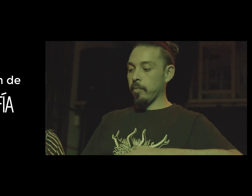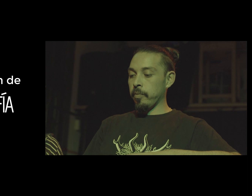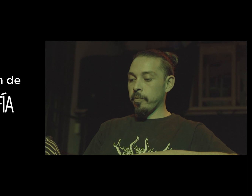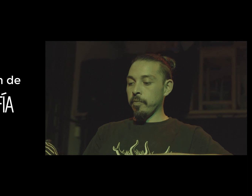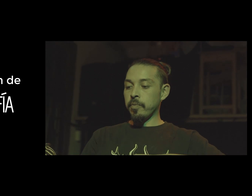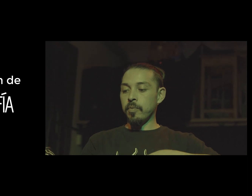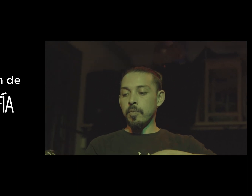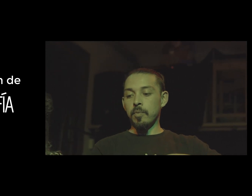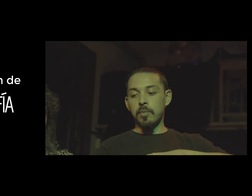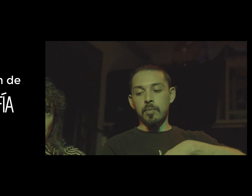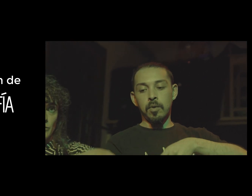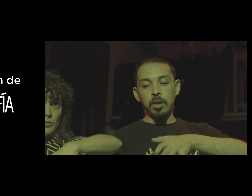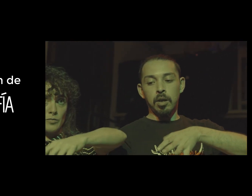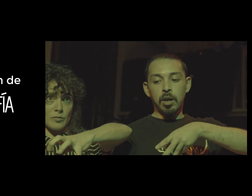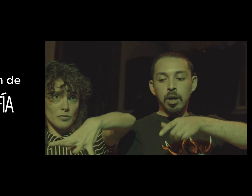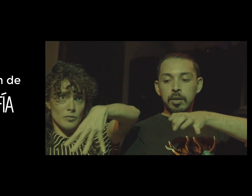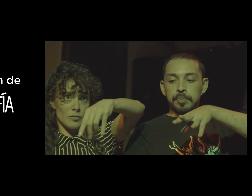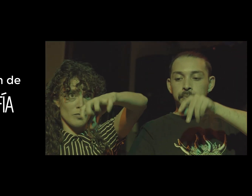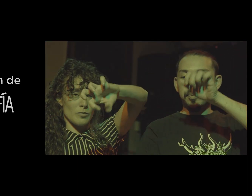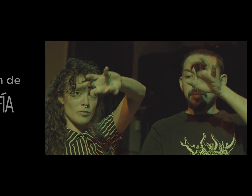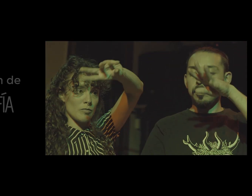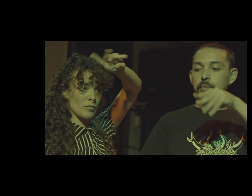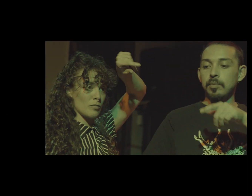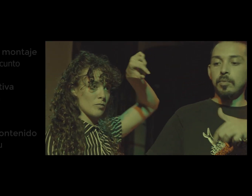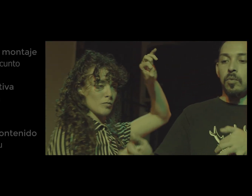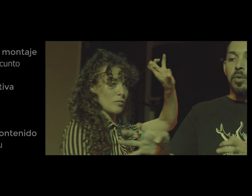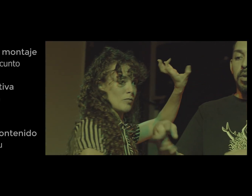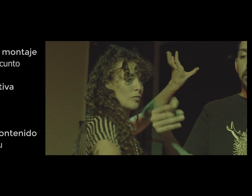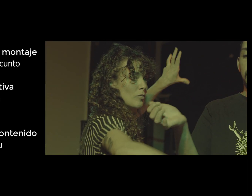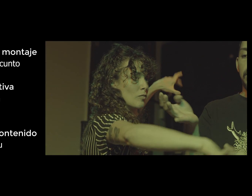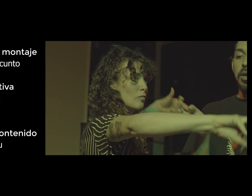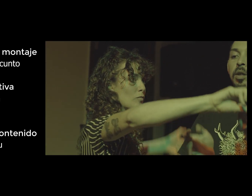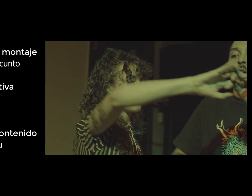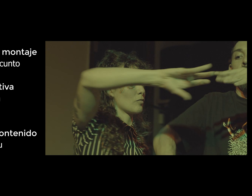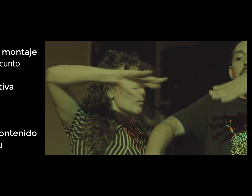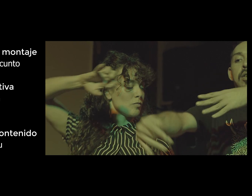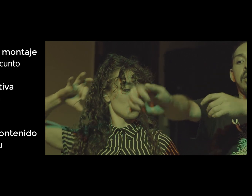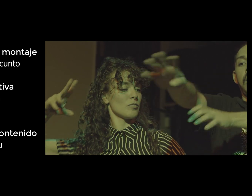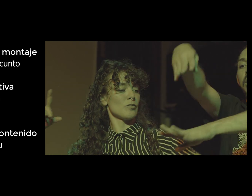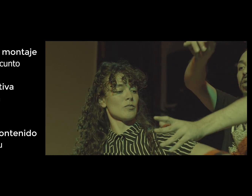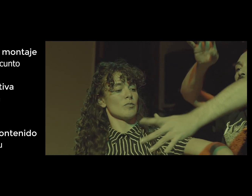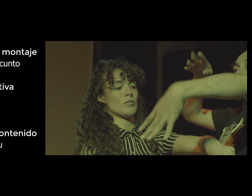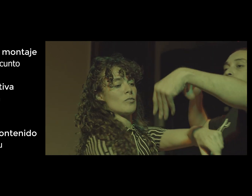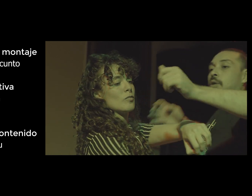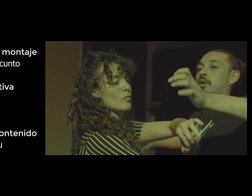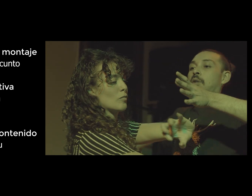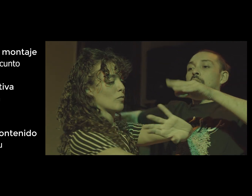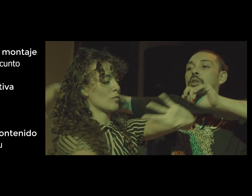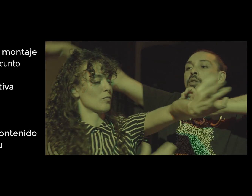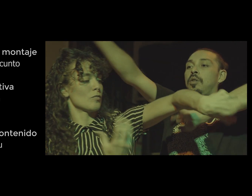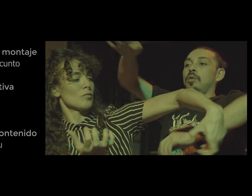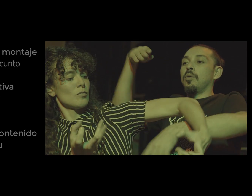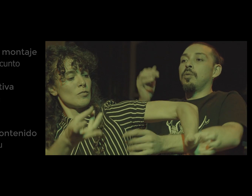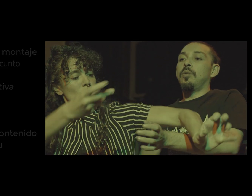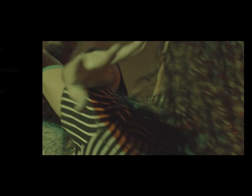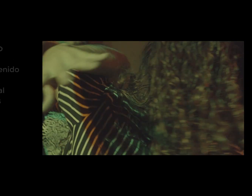Una producción de Casa Sofía. Se muestran imágenes de Martina y Nelson. Mueven las muñecas y estiran los brazos mirando a un punto fijo.